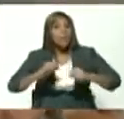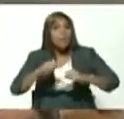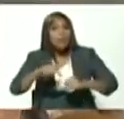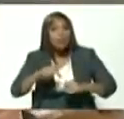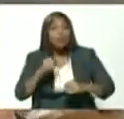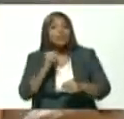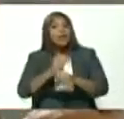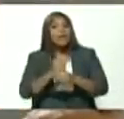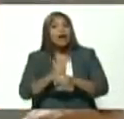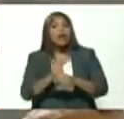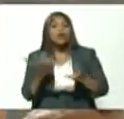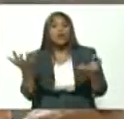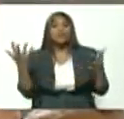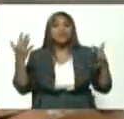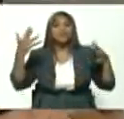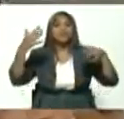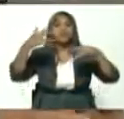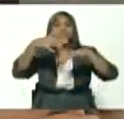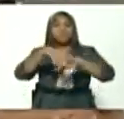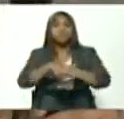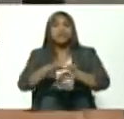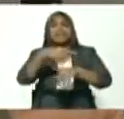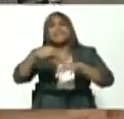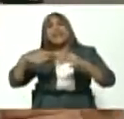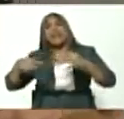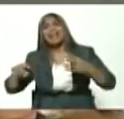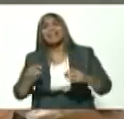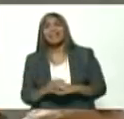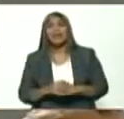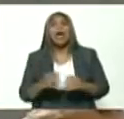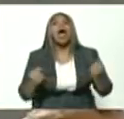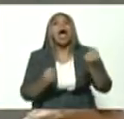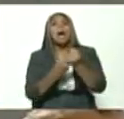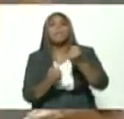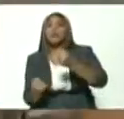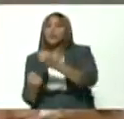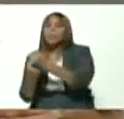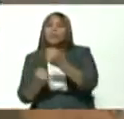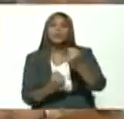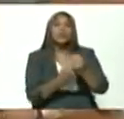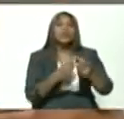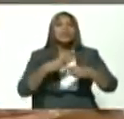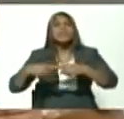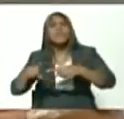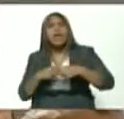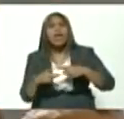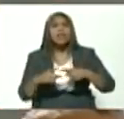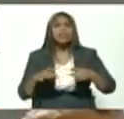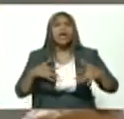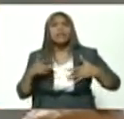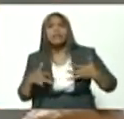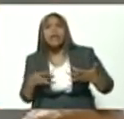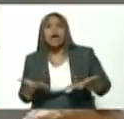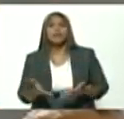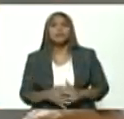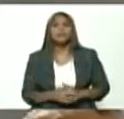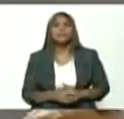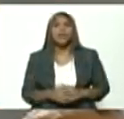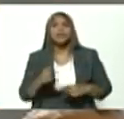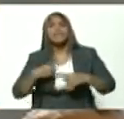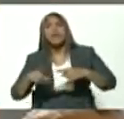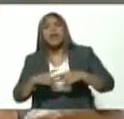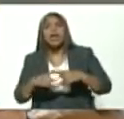es un conglomerado de frentes que se intersectan se apoyan con distintas dinámicas distintas actividades distintas